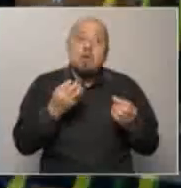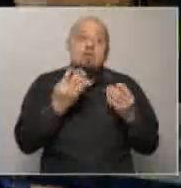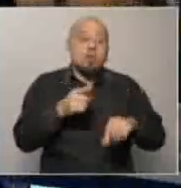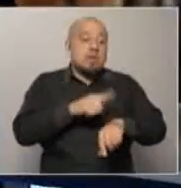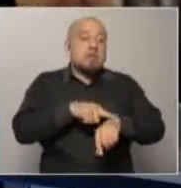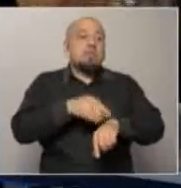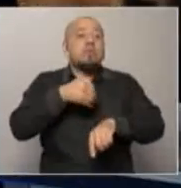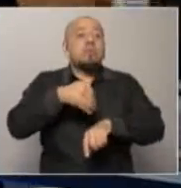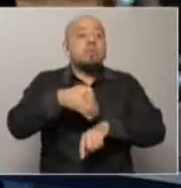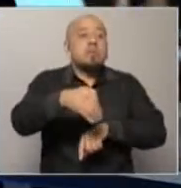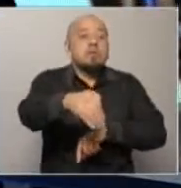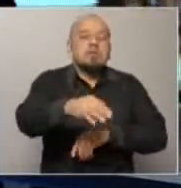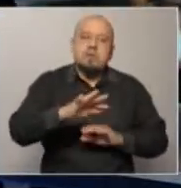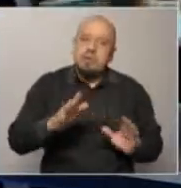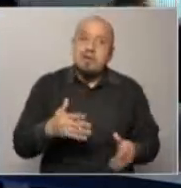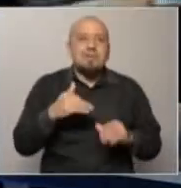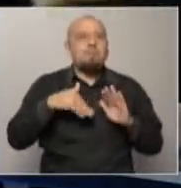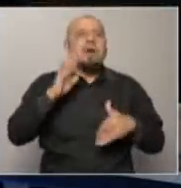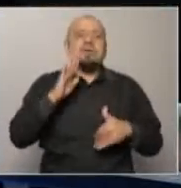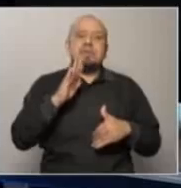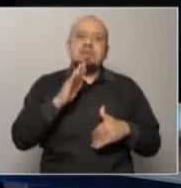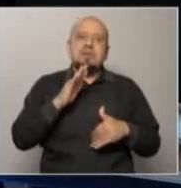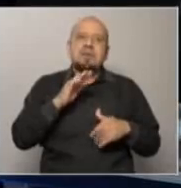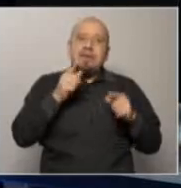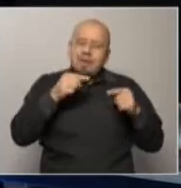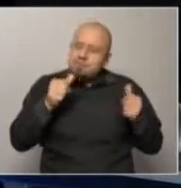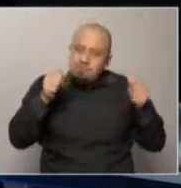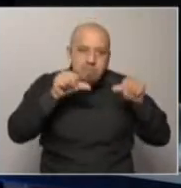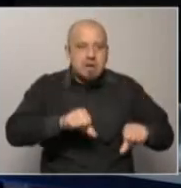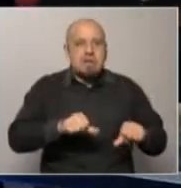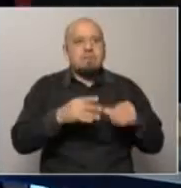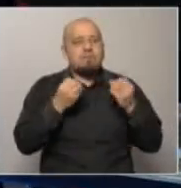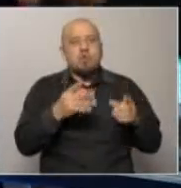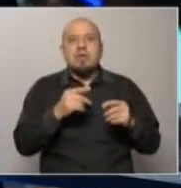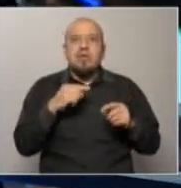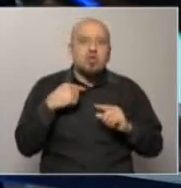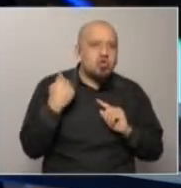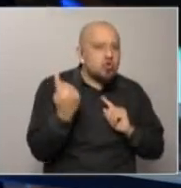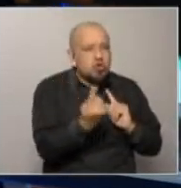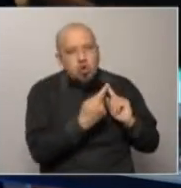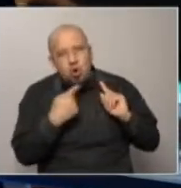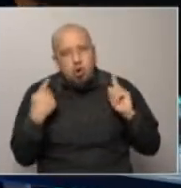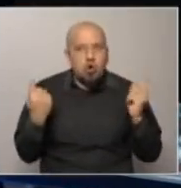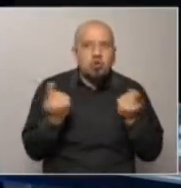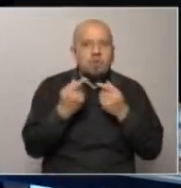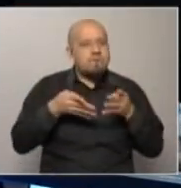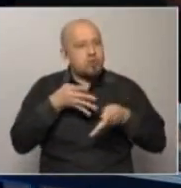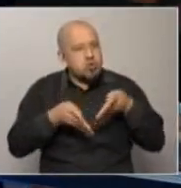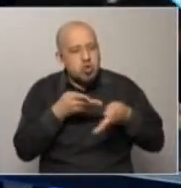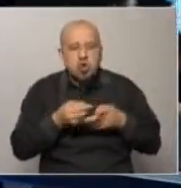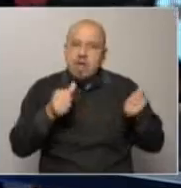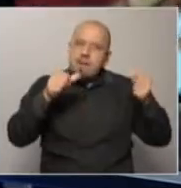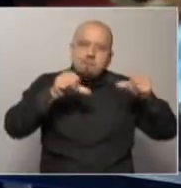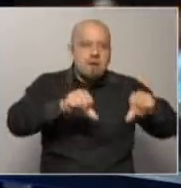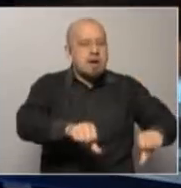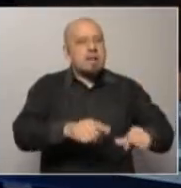es un costo adicional de ineficiencias que se van sumando durante el tiempo y que al final terminan con un desmantelamiento de muchas áreas